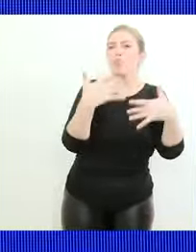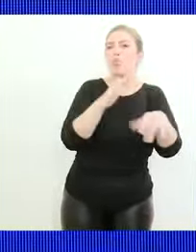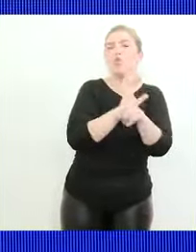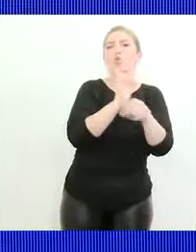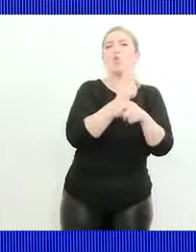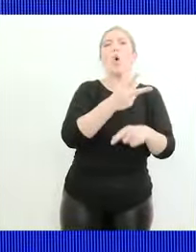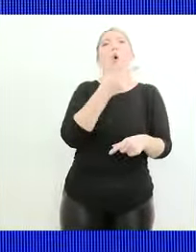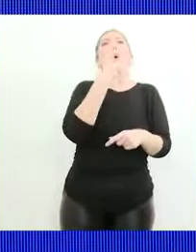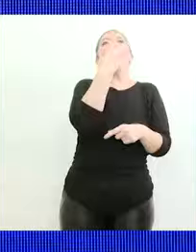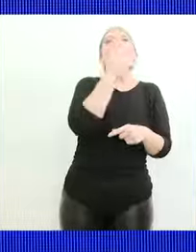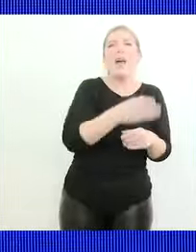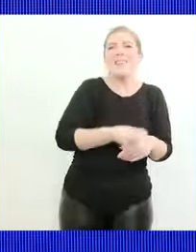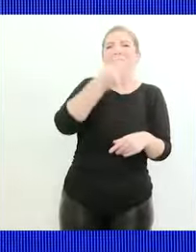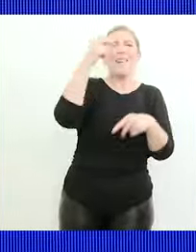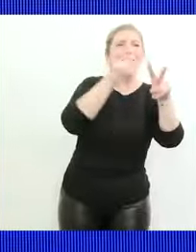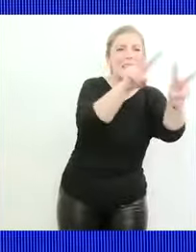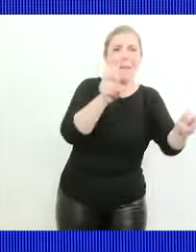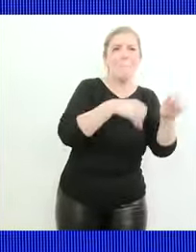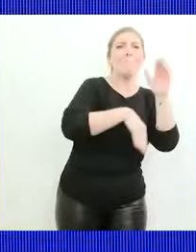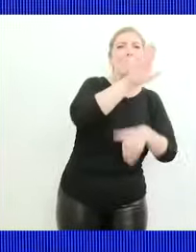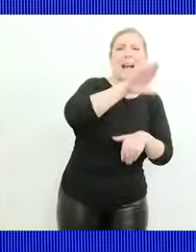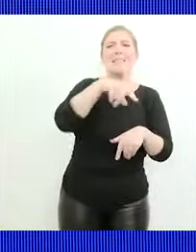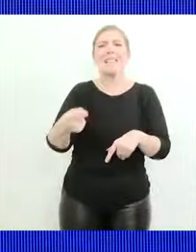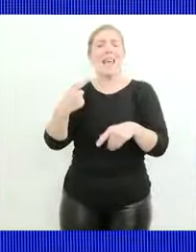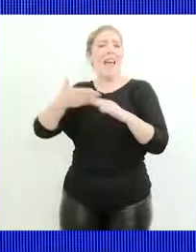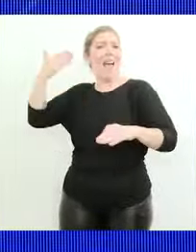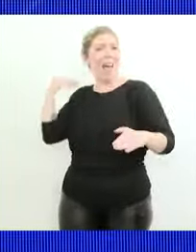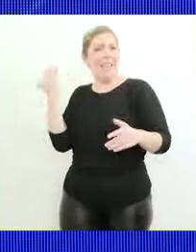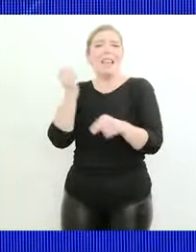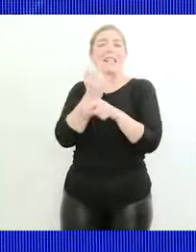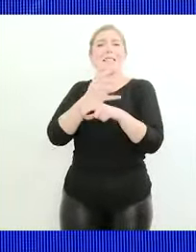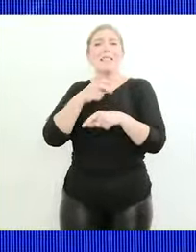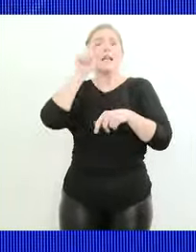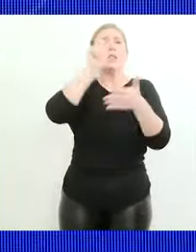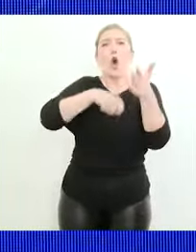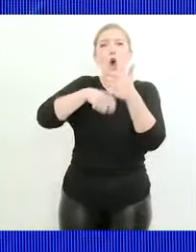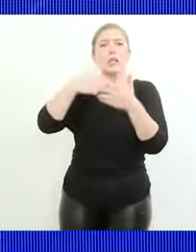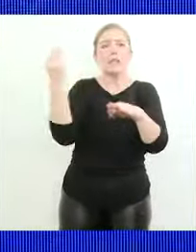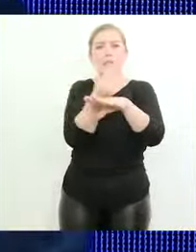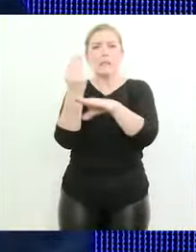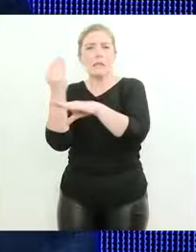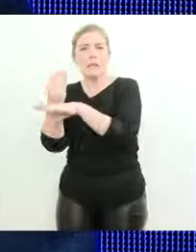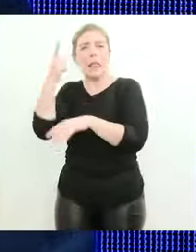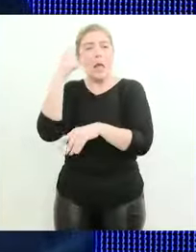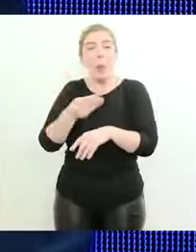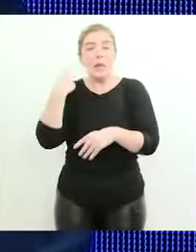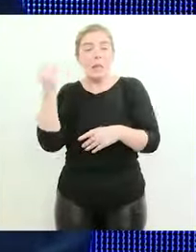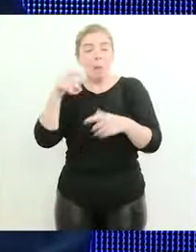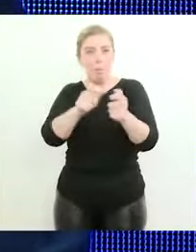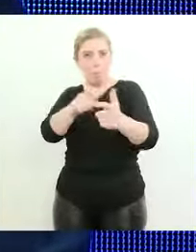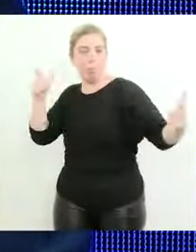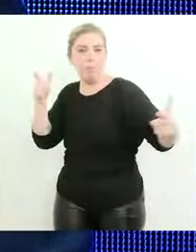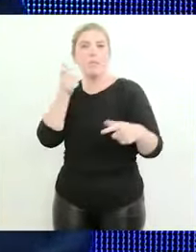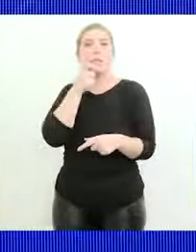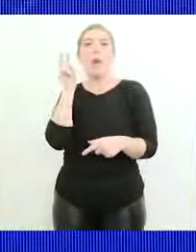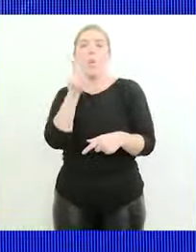20 la recaudación a la municipalidad y ha tomado casi 10 veces el personal que tiene la municipalidad si miramos la realidad